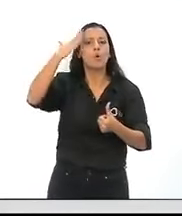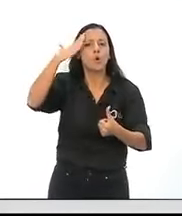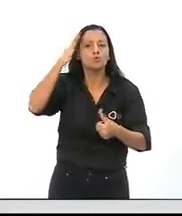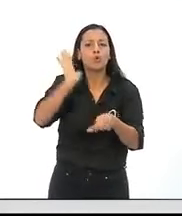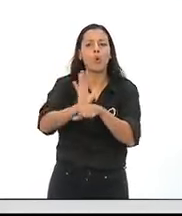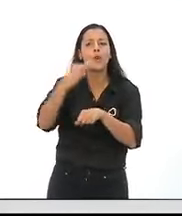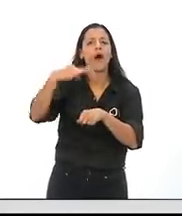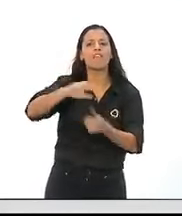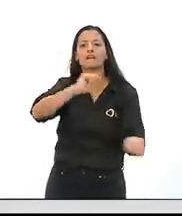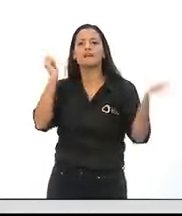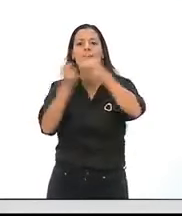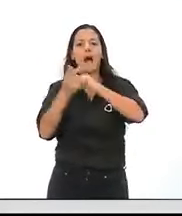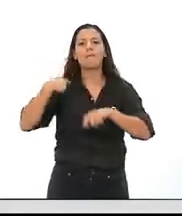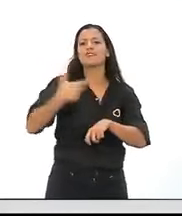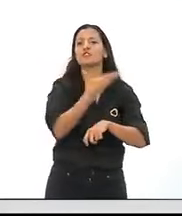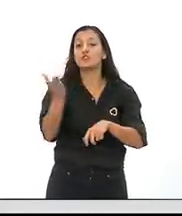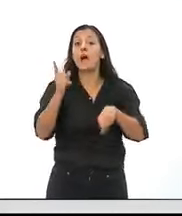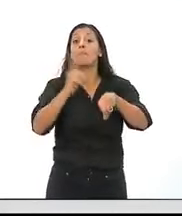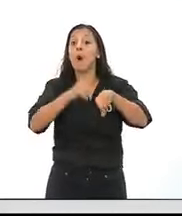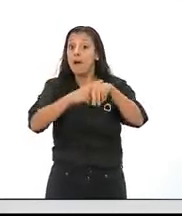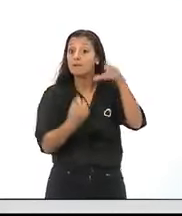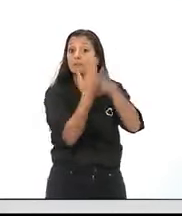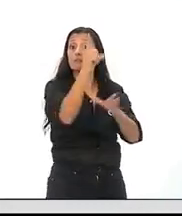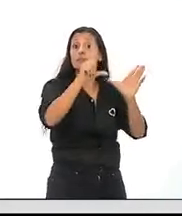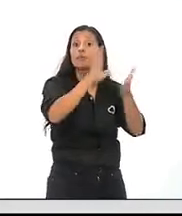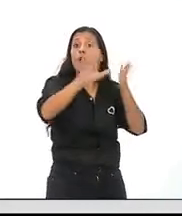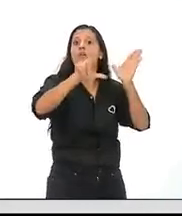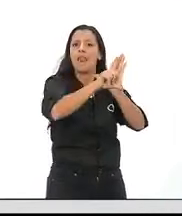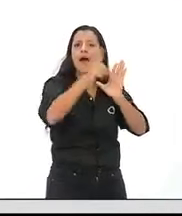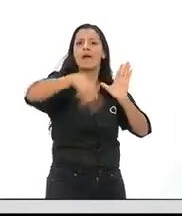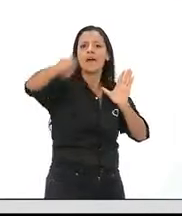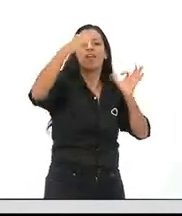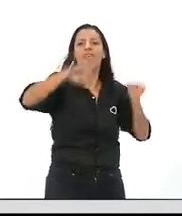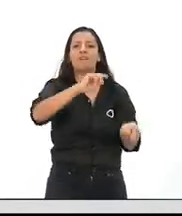tiene que tomarse en cuenta al momento de la generación de la ley.